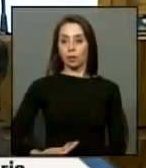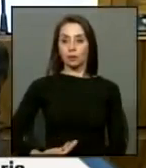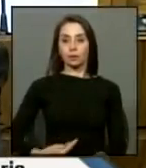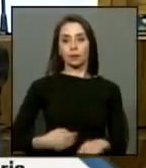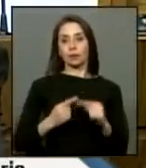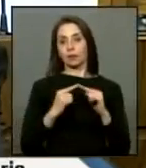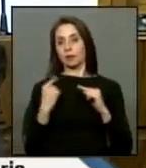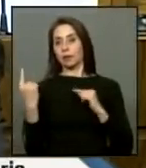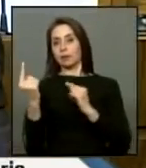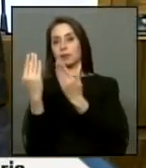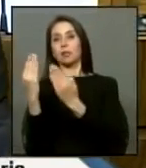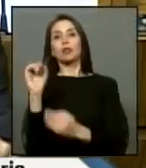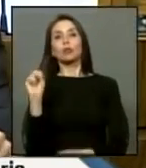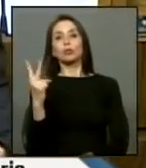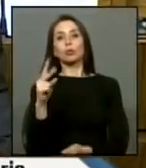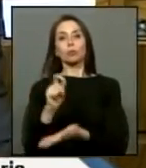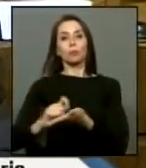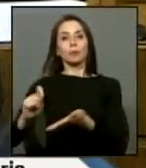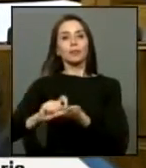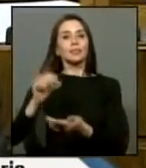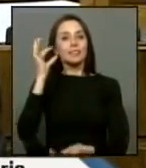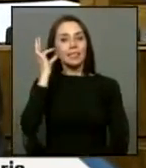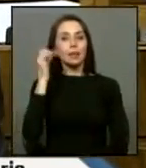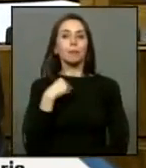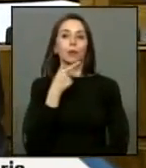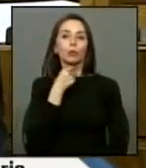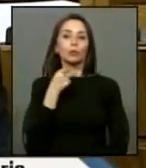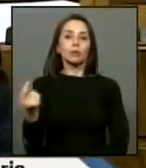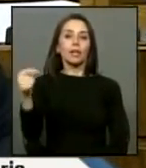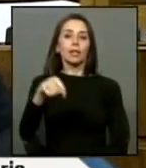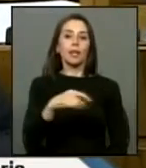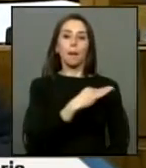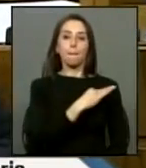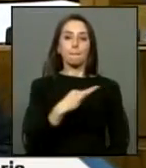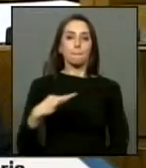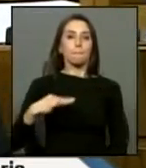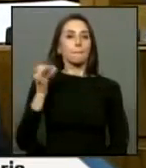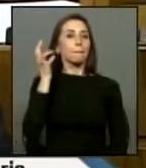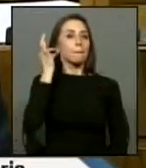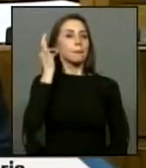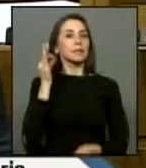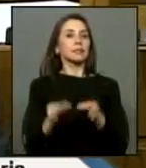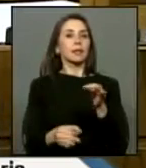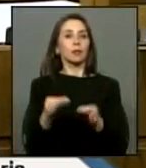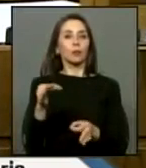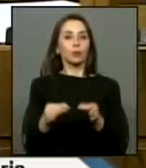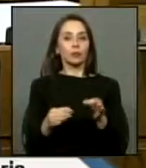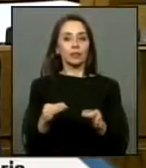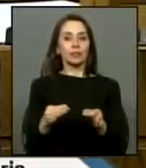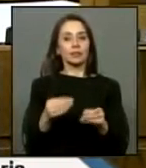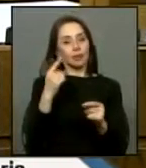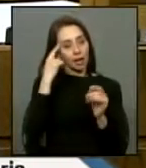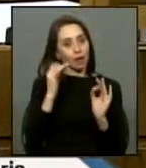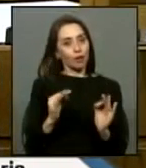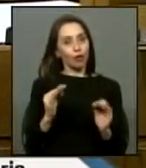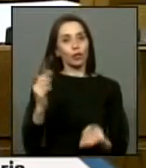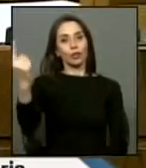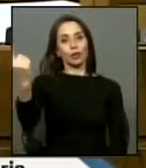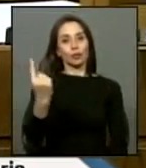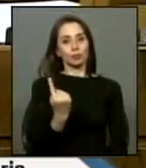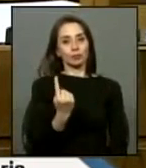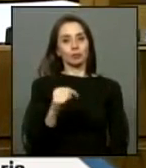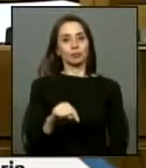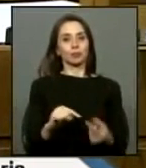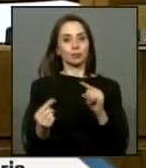través suyo a la subsecretaria la verdad es que me habría gustado que también estuviera la ministra de justicia creo que de lo más lógico que debería haber estado en esta